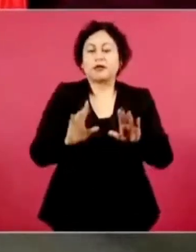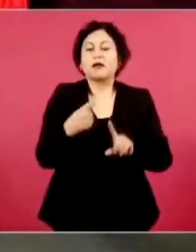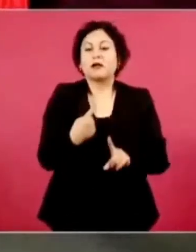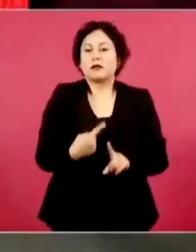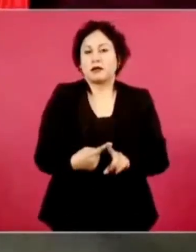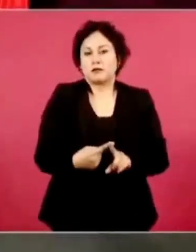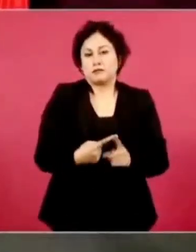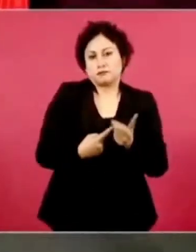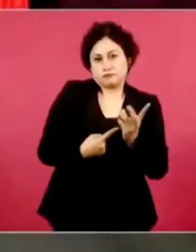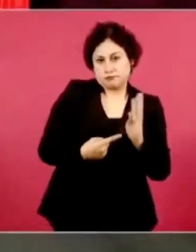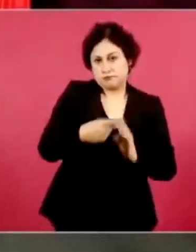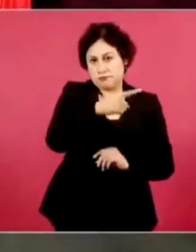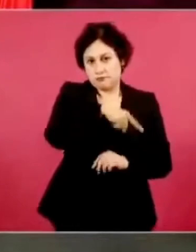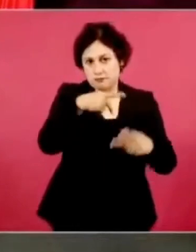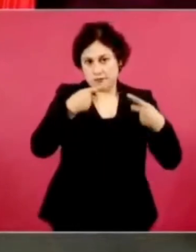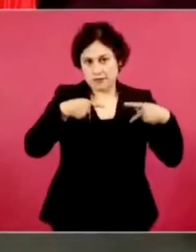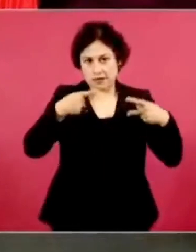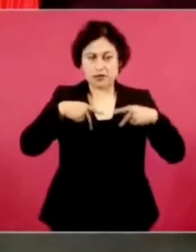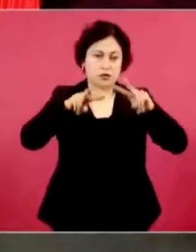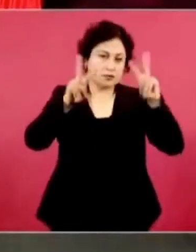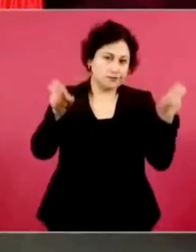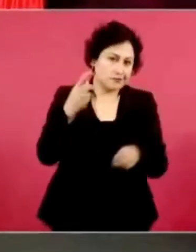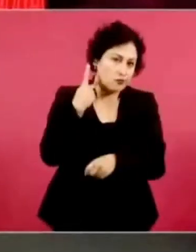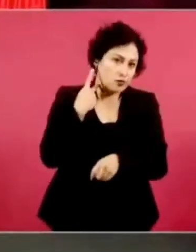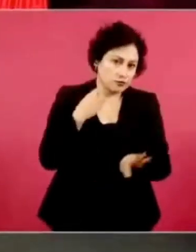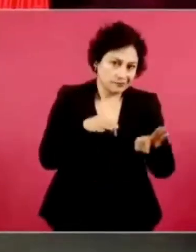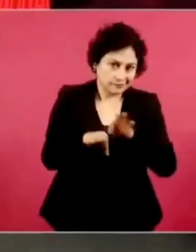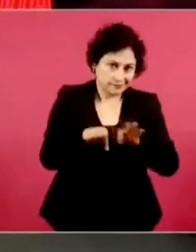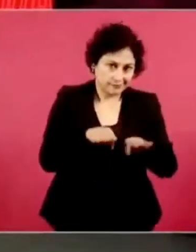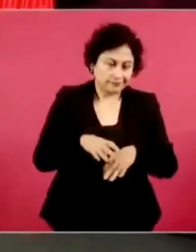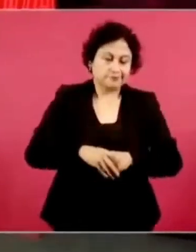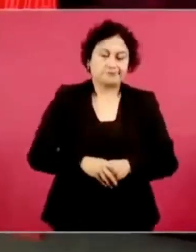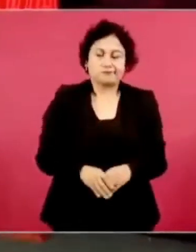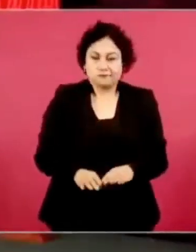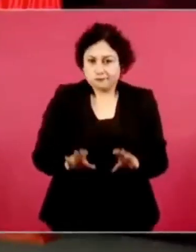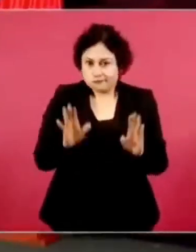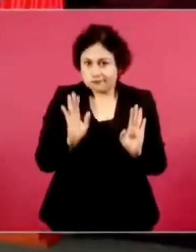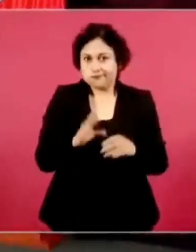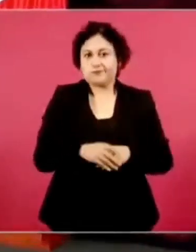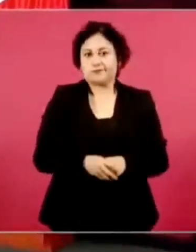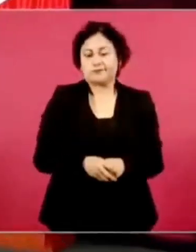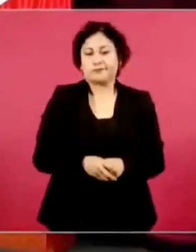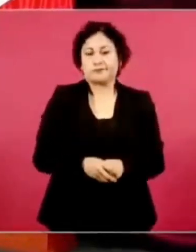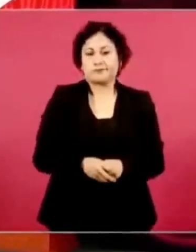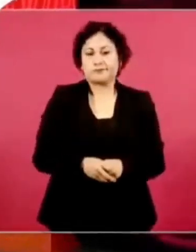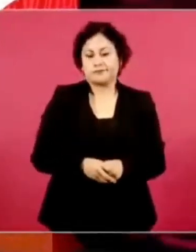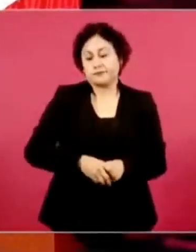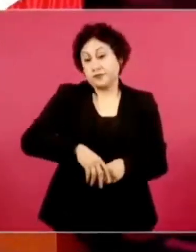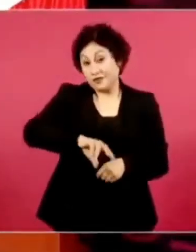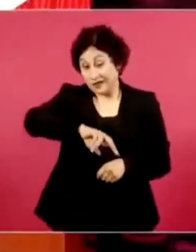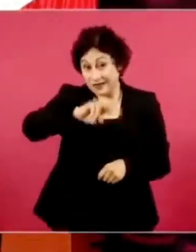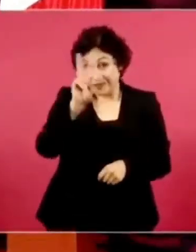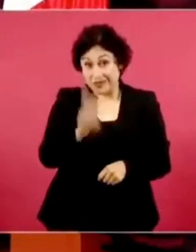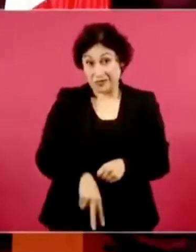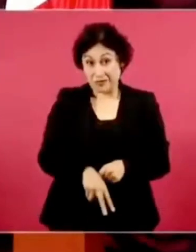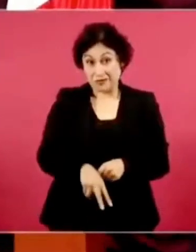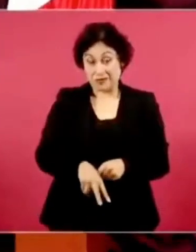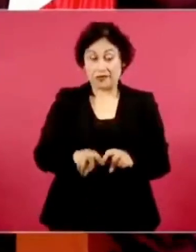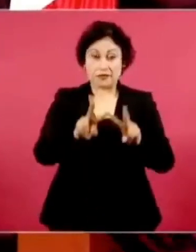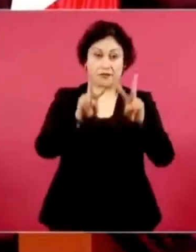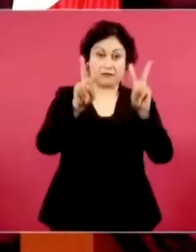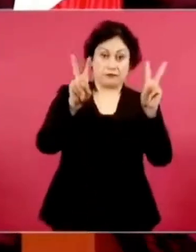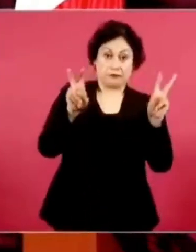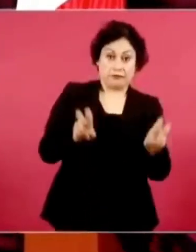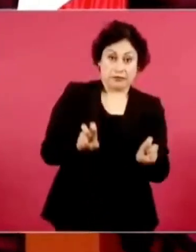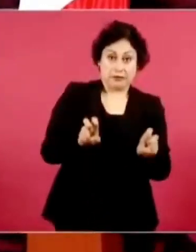para enfrentar el problema del consumo de